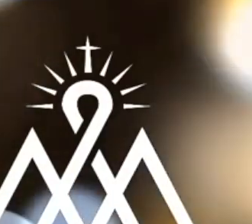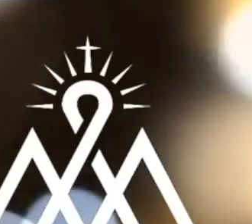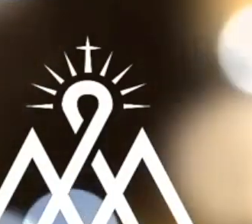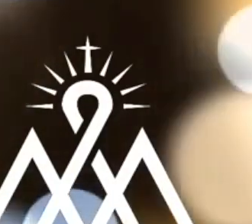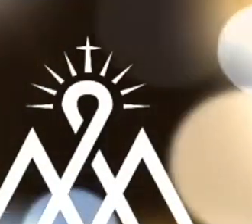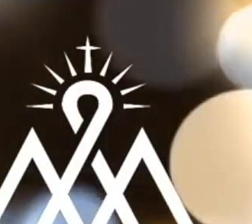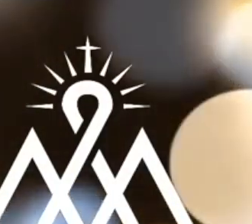¡Gracias! Gracias